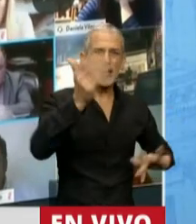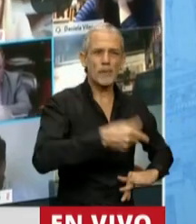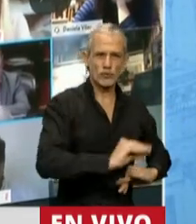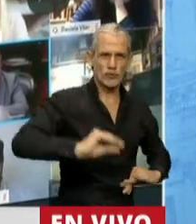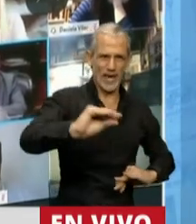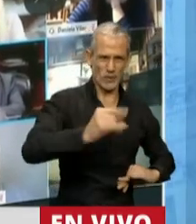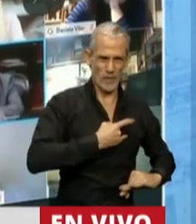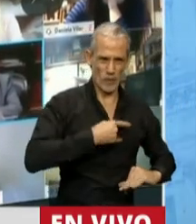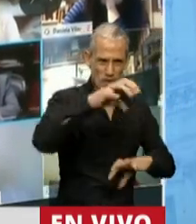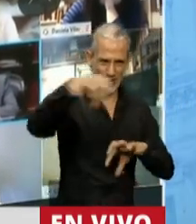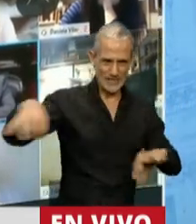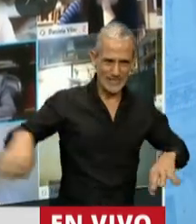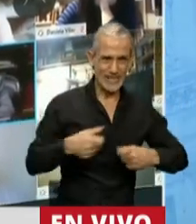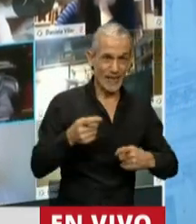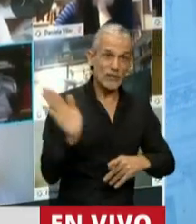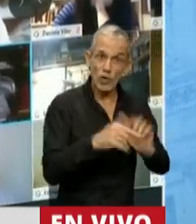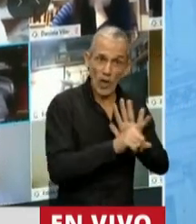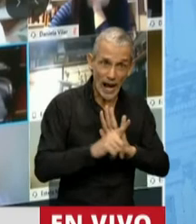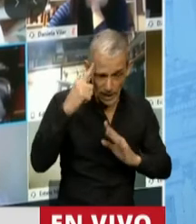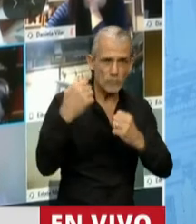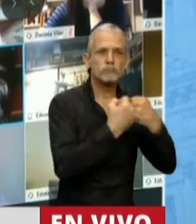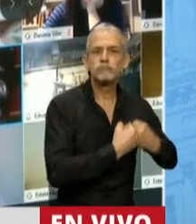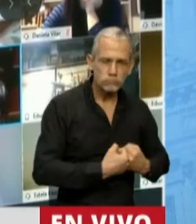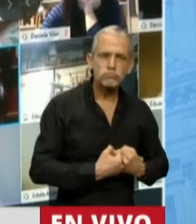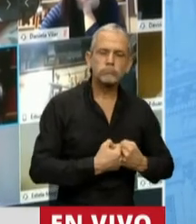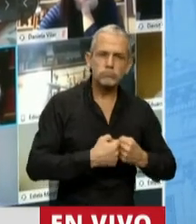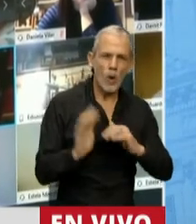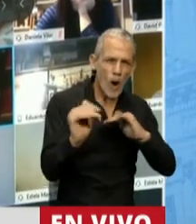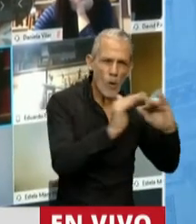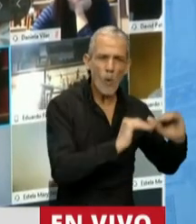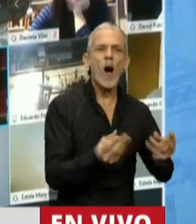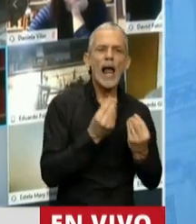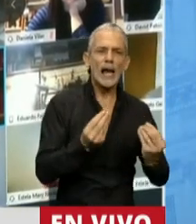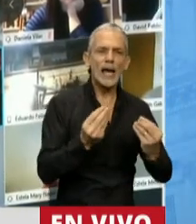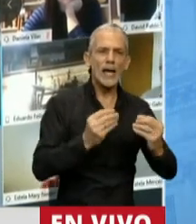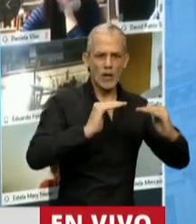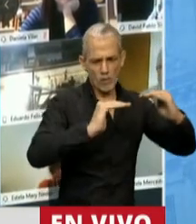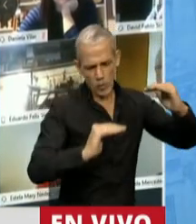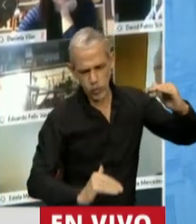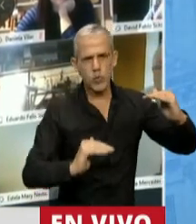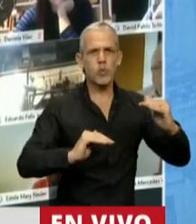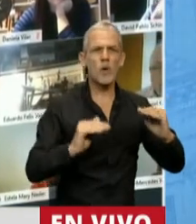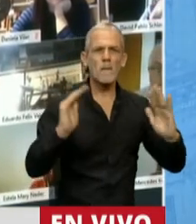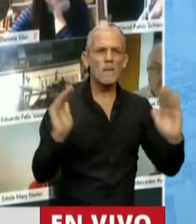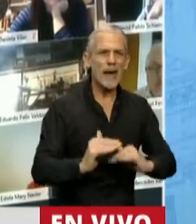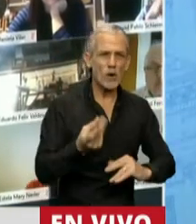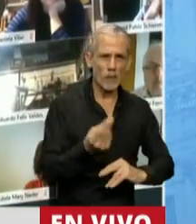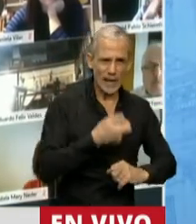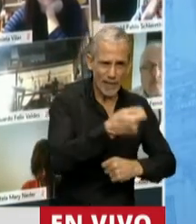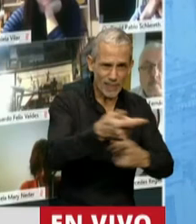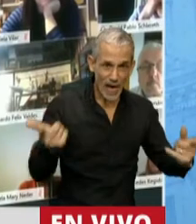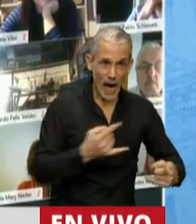absolutamente todas, coinciden en señalar que las caídas más significativas, más